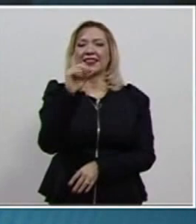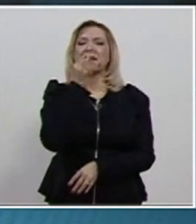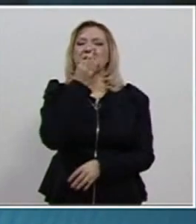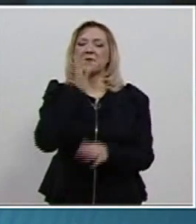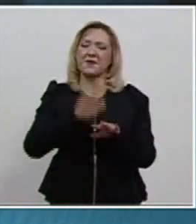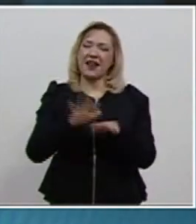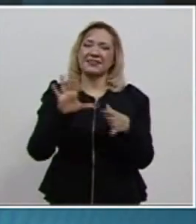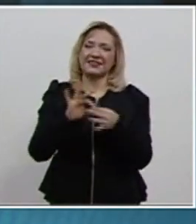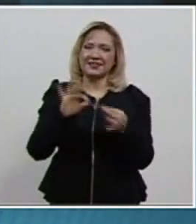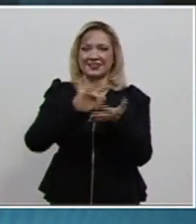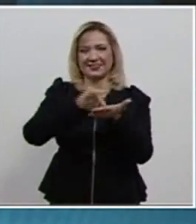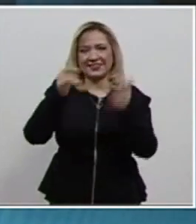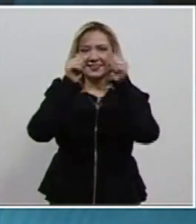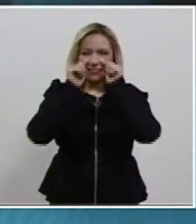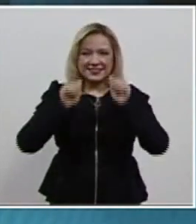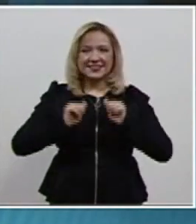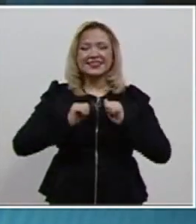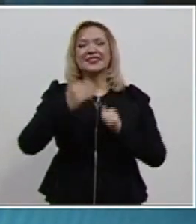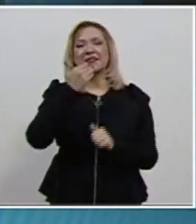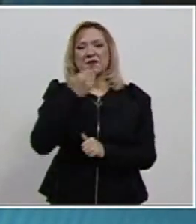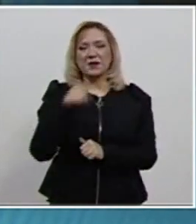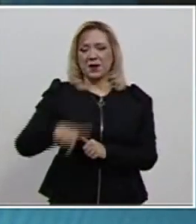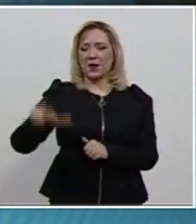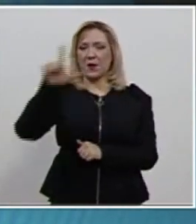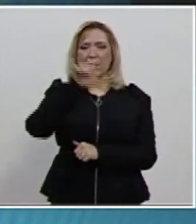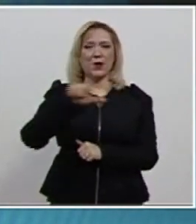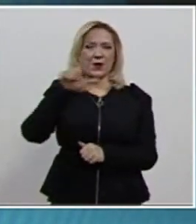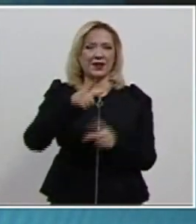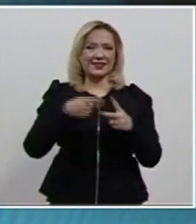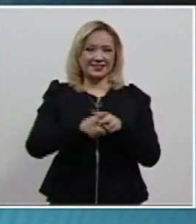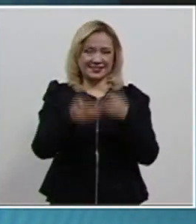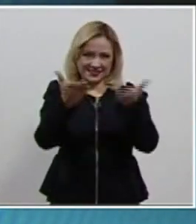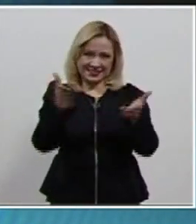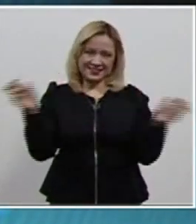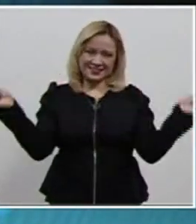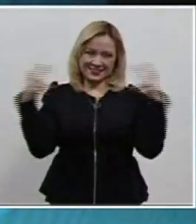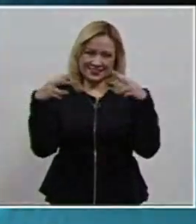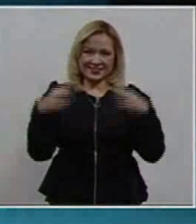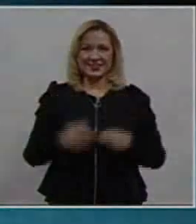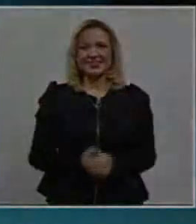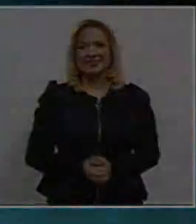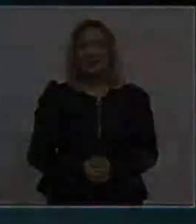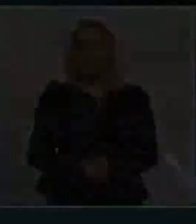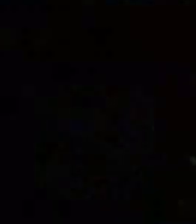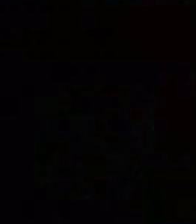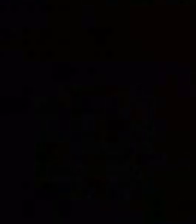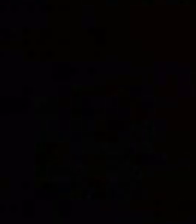Gracias por su atención, que tenga una excelente tarde. Hasta pronto. Gracias.